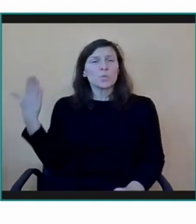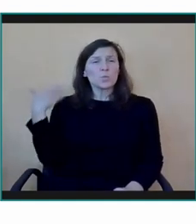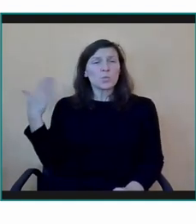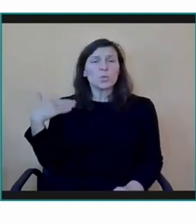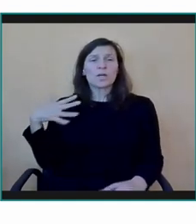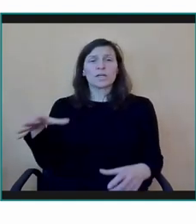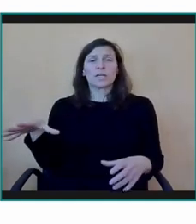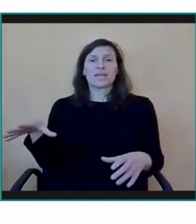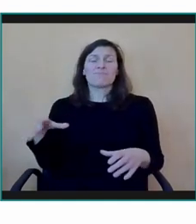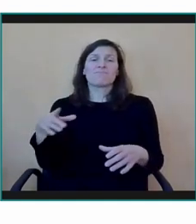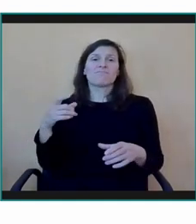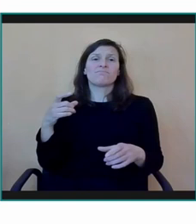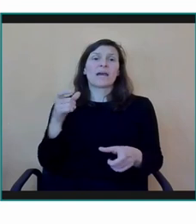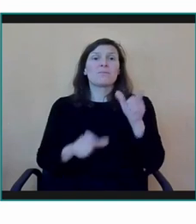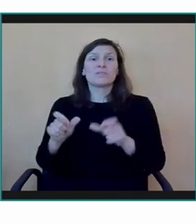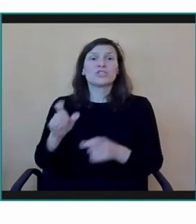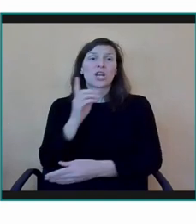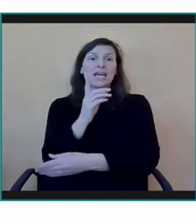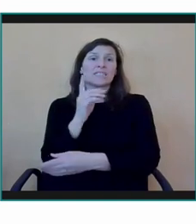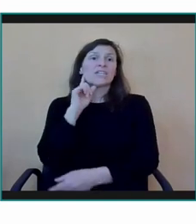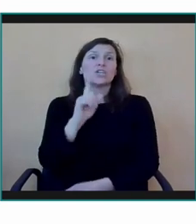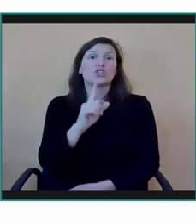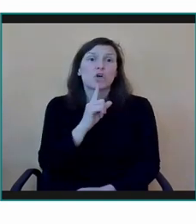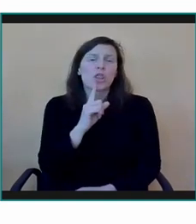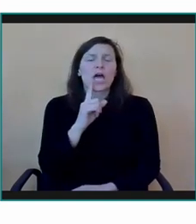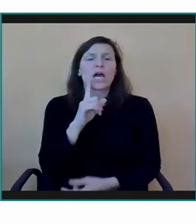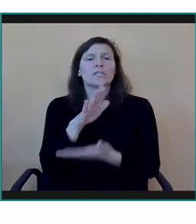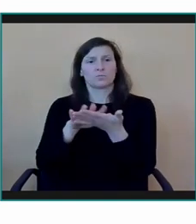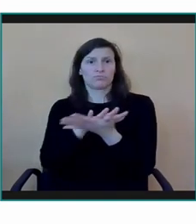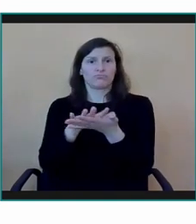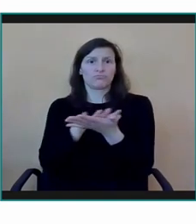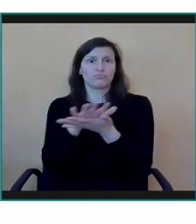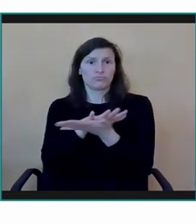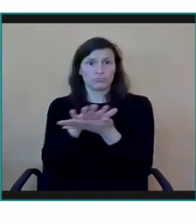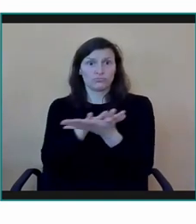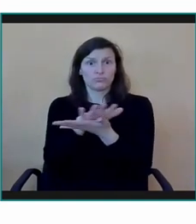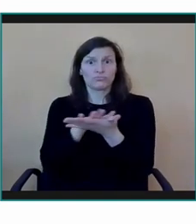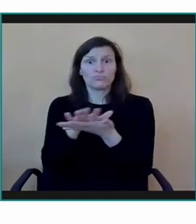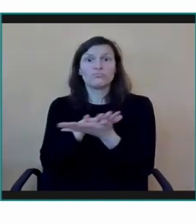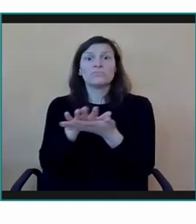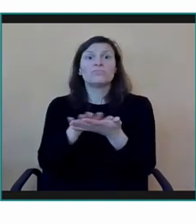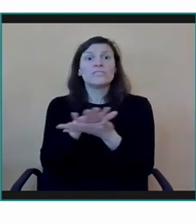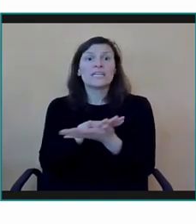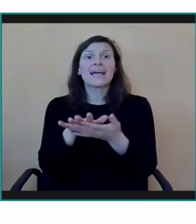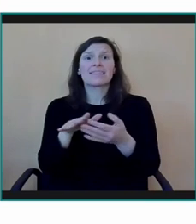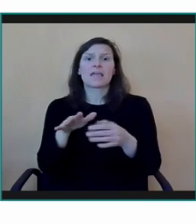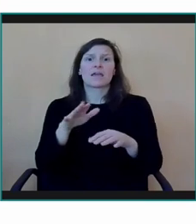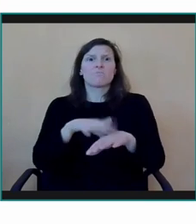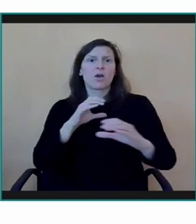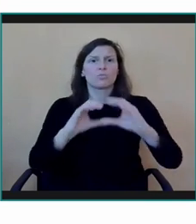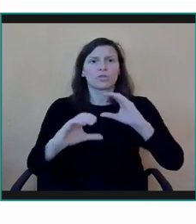sordos, usuarios de la lengua de signos, que utiliza la lengua de signos como primera lengua para su comunicación y desarrollo y la